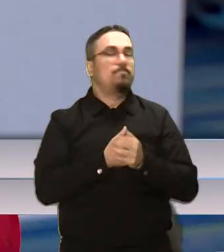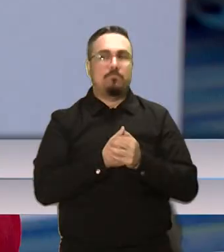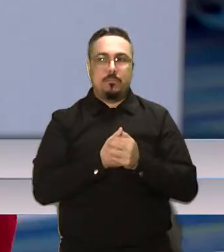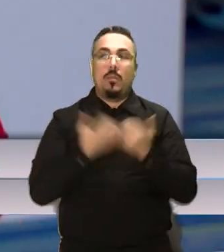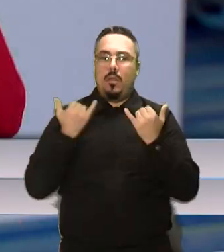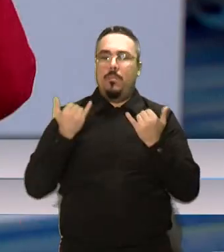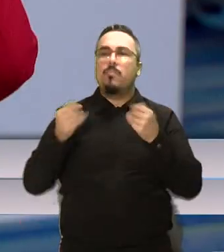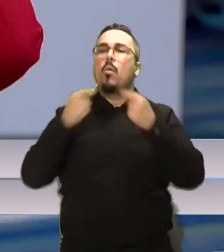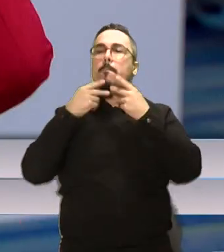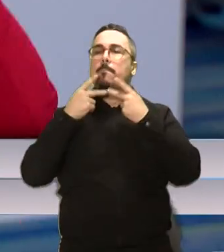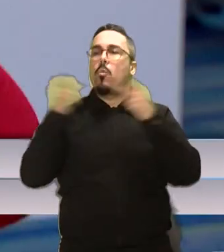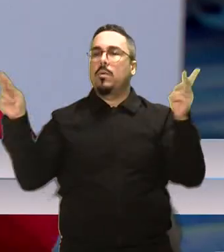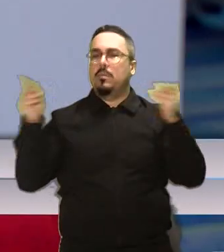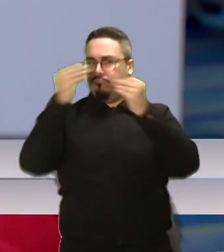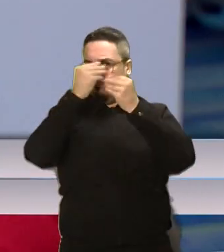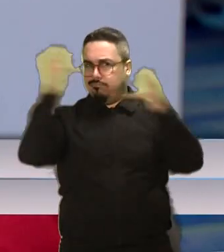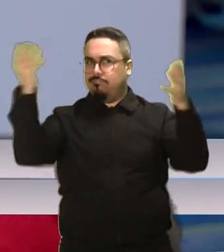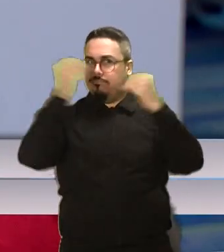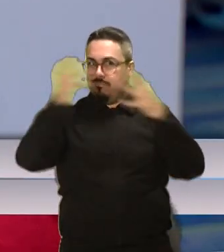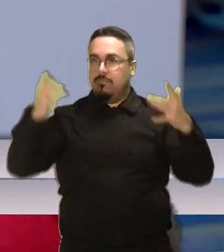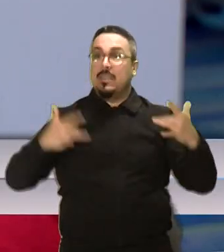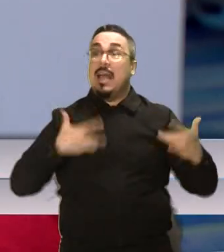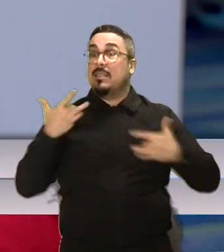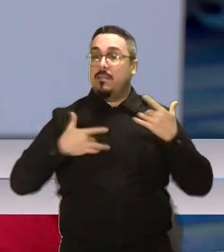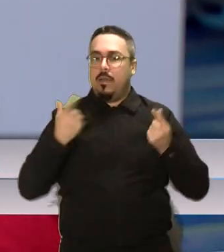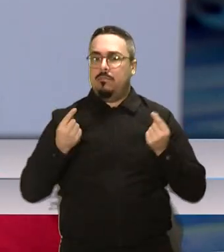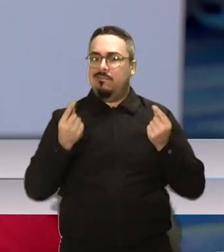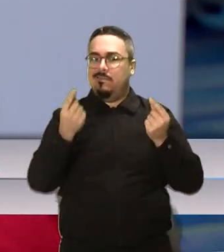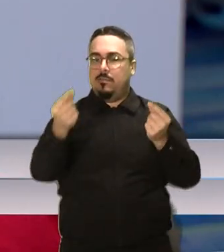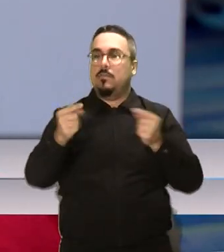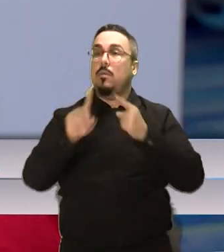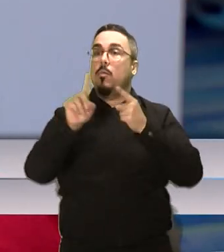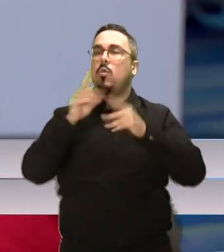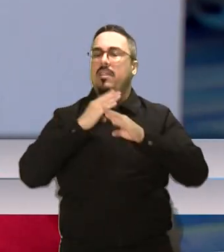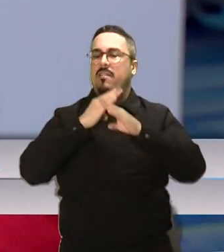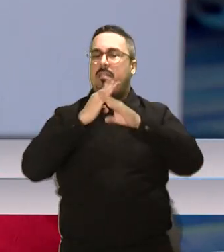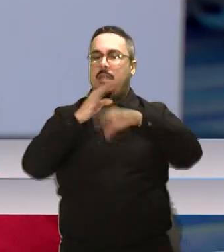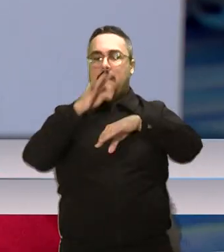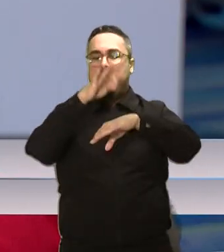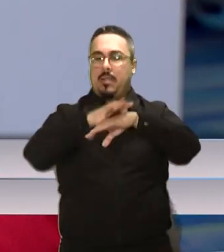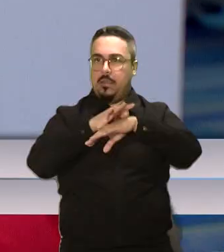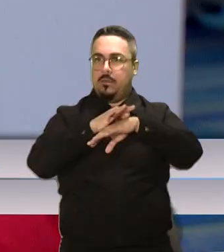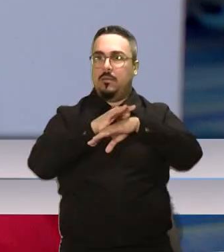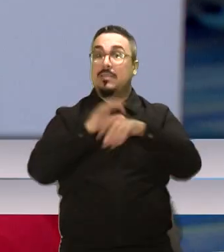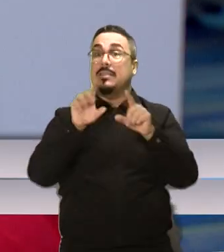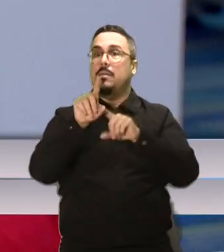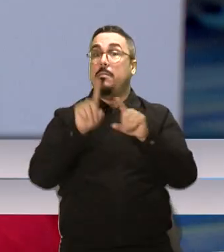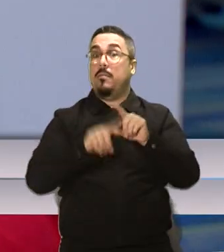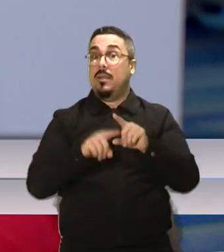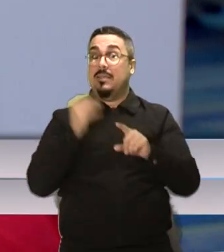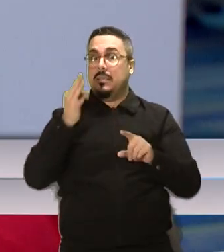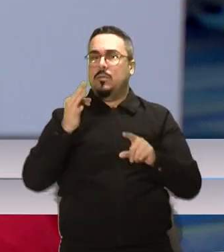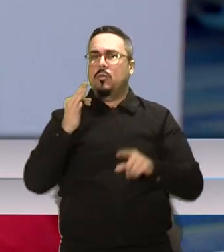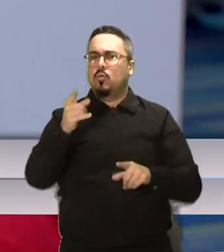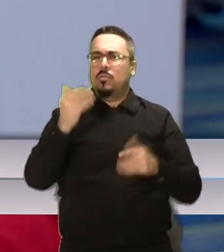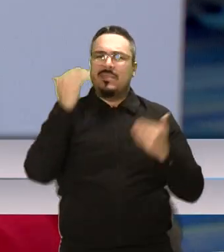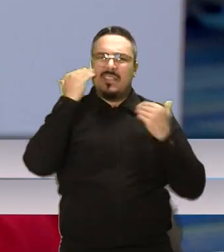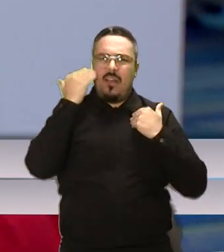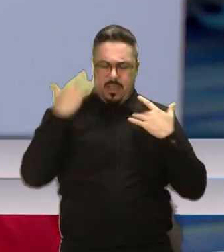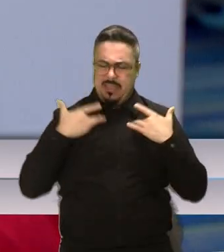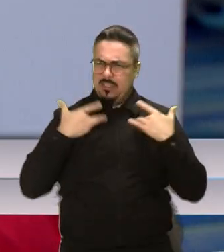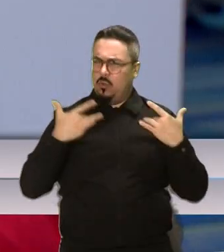publicitaria activa, ¿verdad? Para evitar la picada del mosquito y para reconocer los síntomas de alarma para dengue.